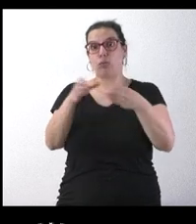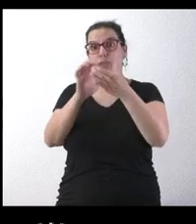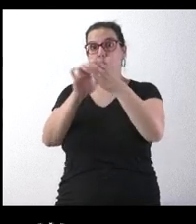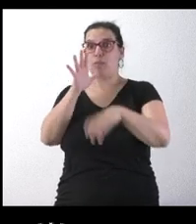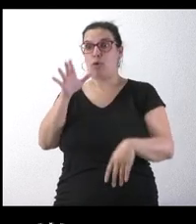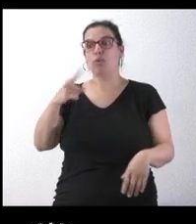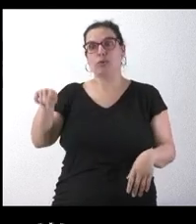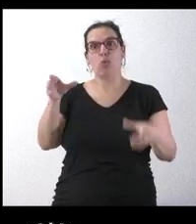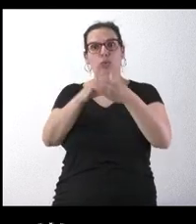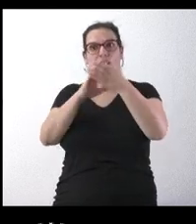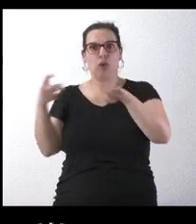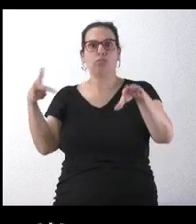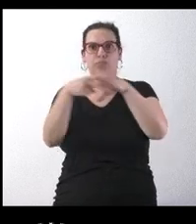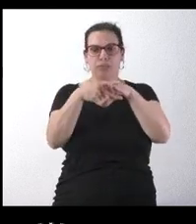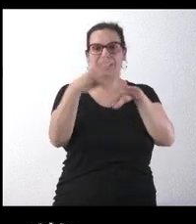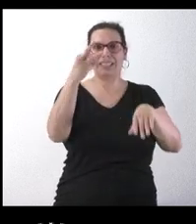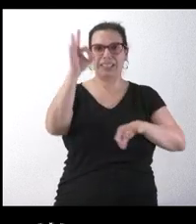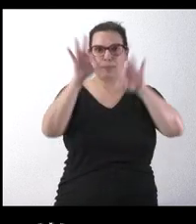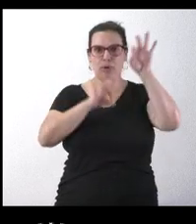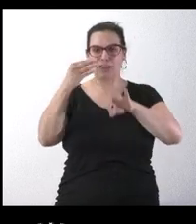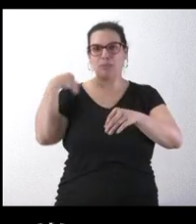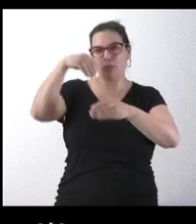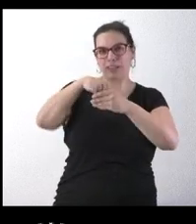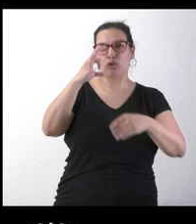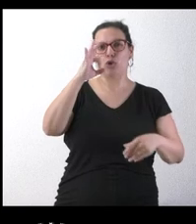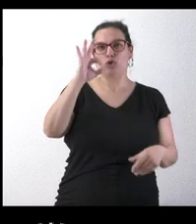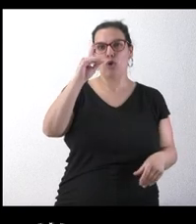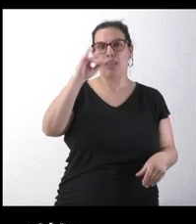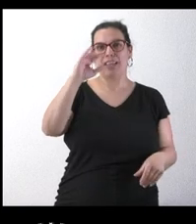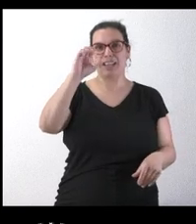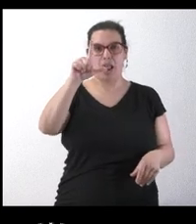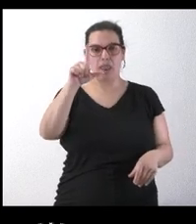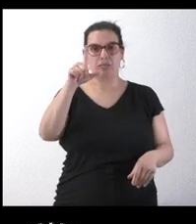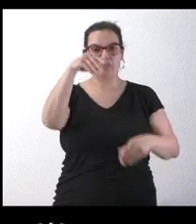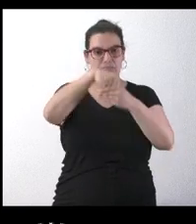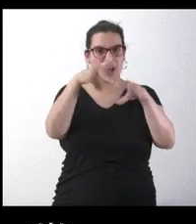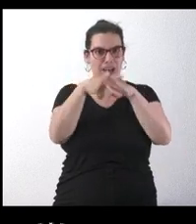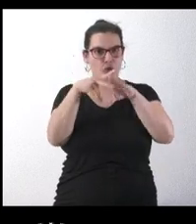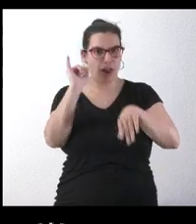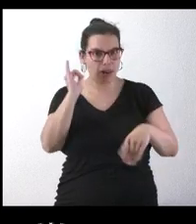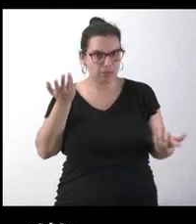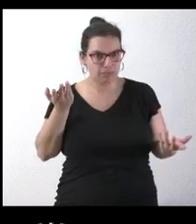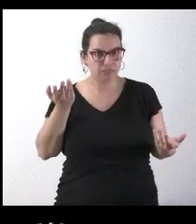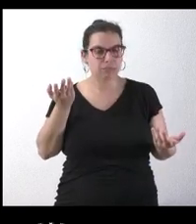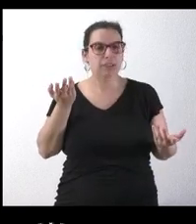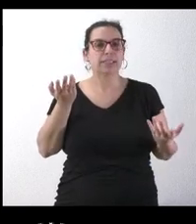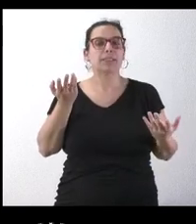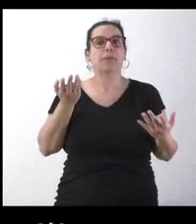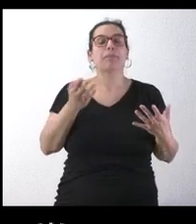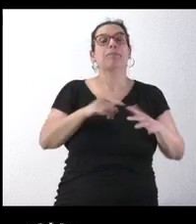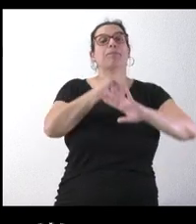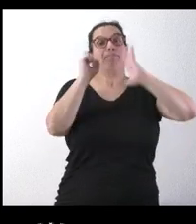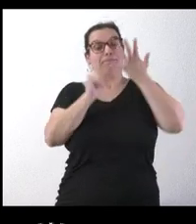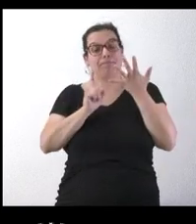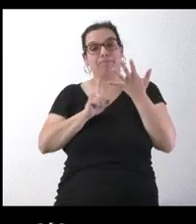la Junta participa con un 30% a través de Sodical, participa en el accionariado de esta empresa. Y al